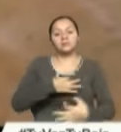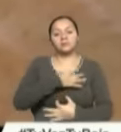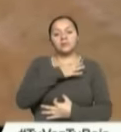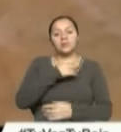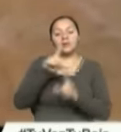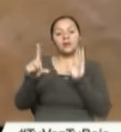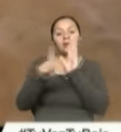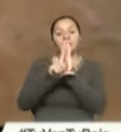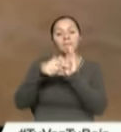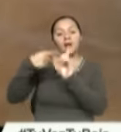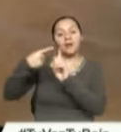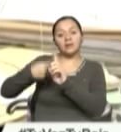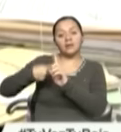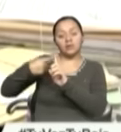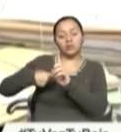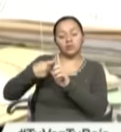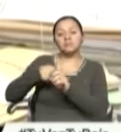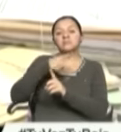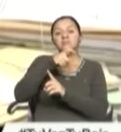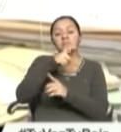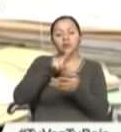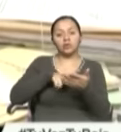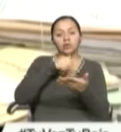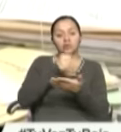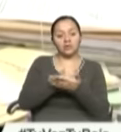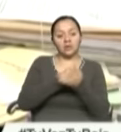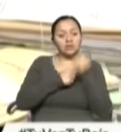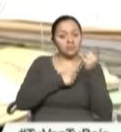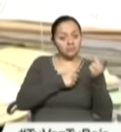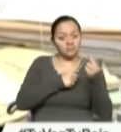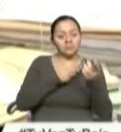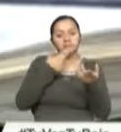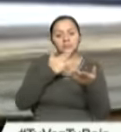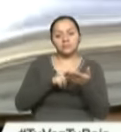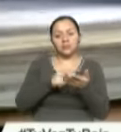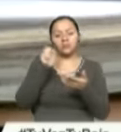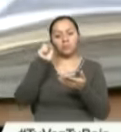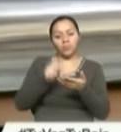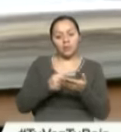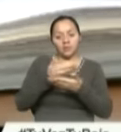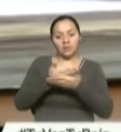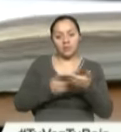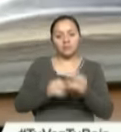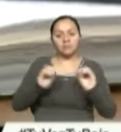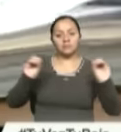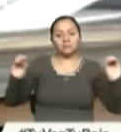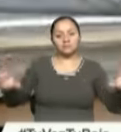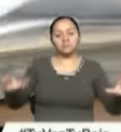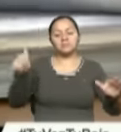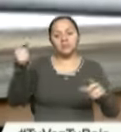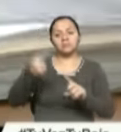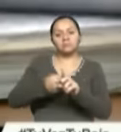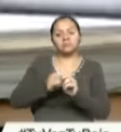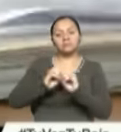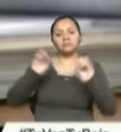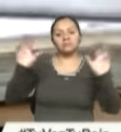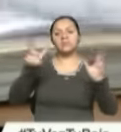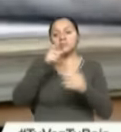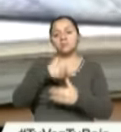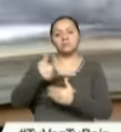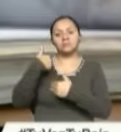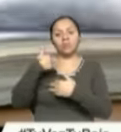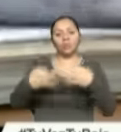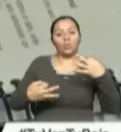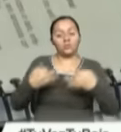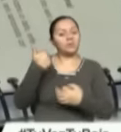Inclinato, donde se incluyen como funciones del notario solemnizar el desahucio en materia de inclinato, que era una competencia